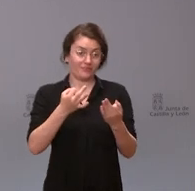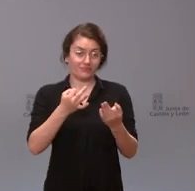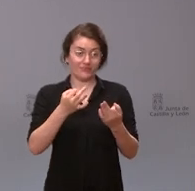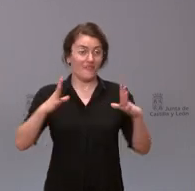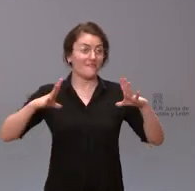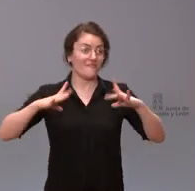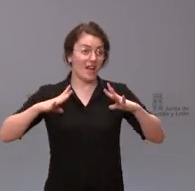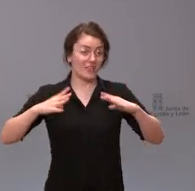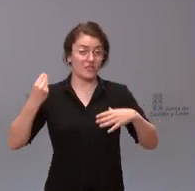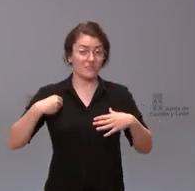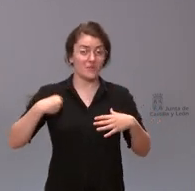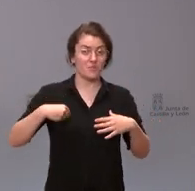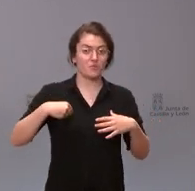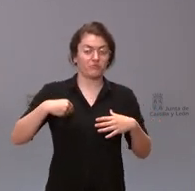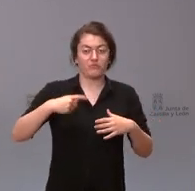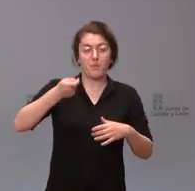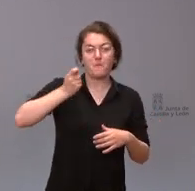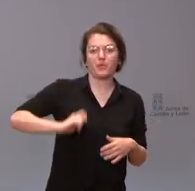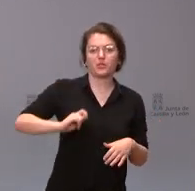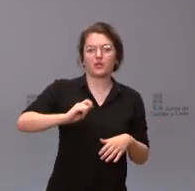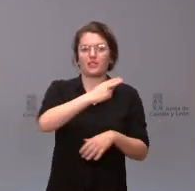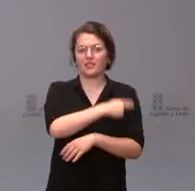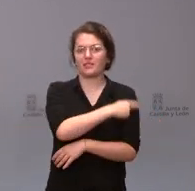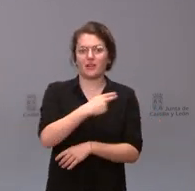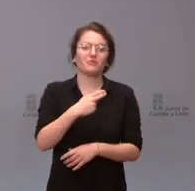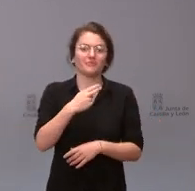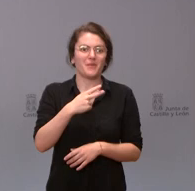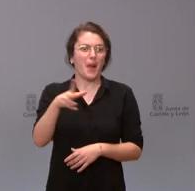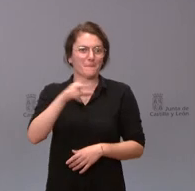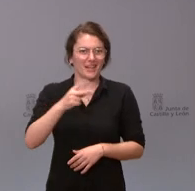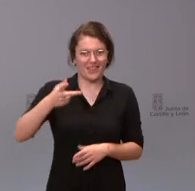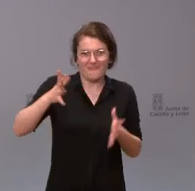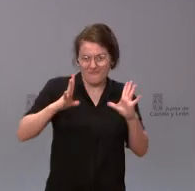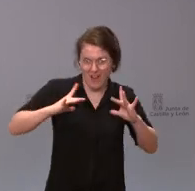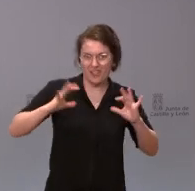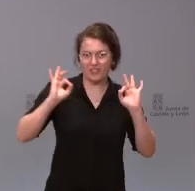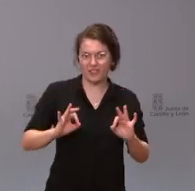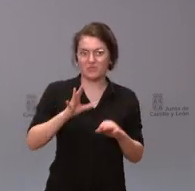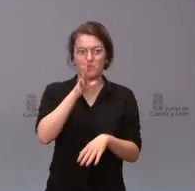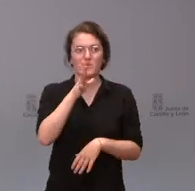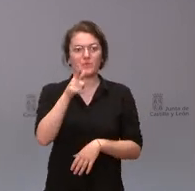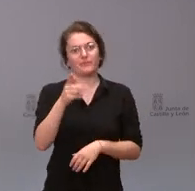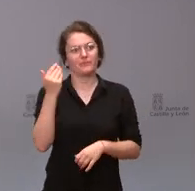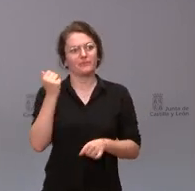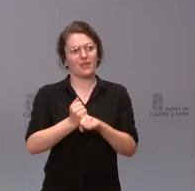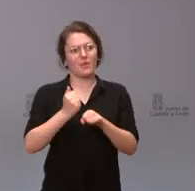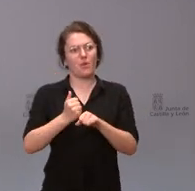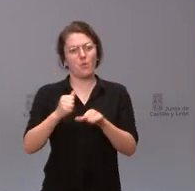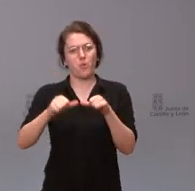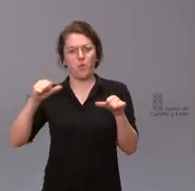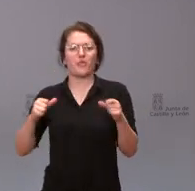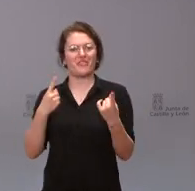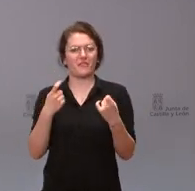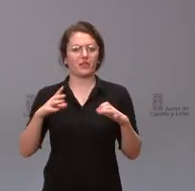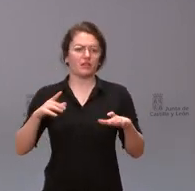profesionales sanitarios que además lo merecen y que han hecho un trabajo que requiere este descanso